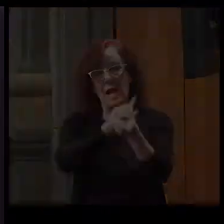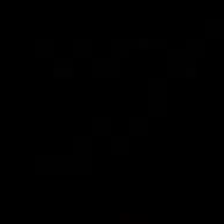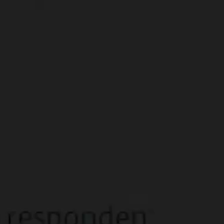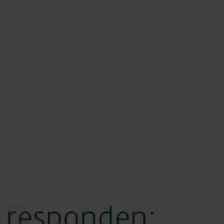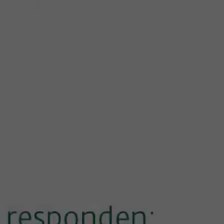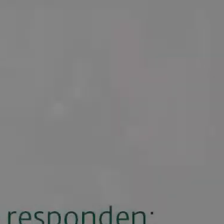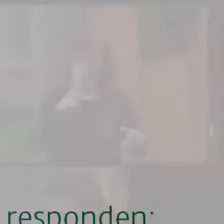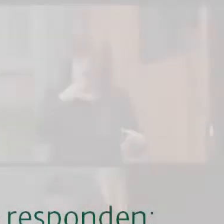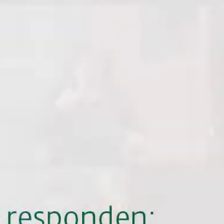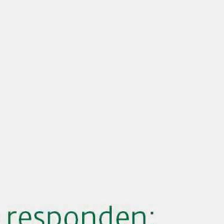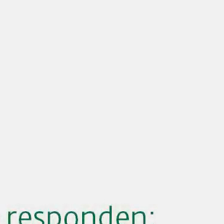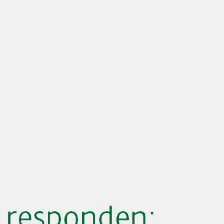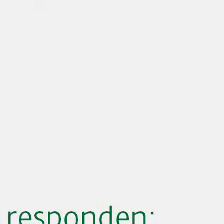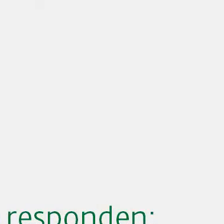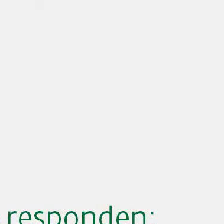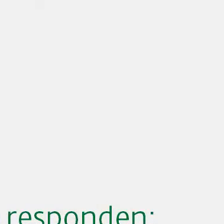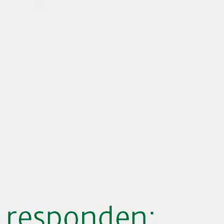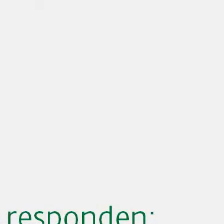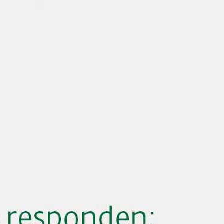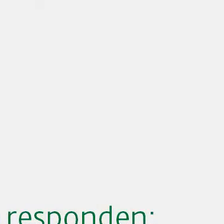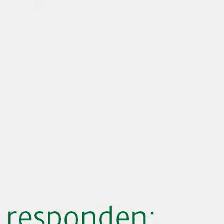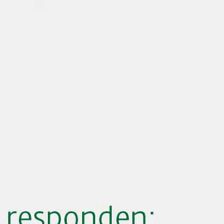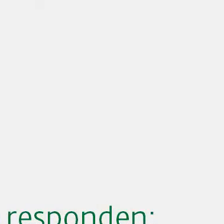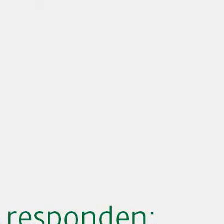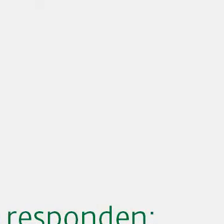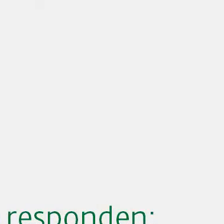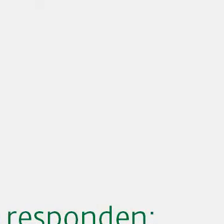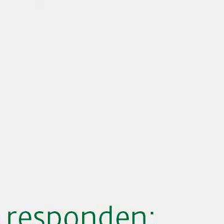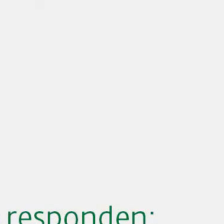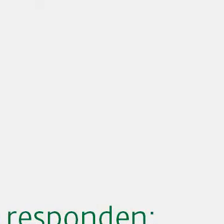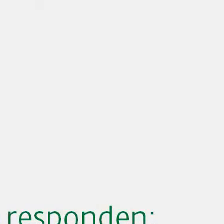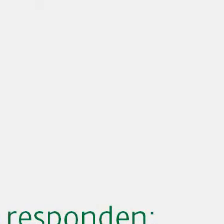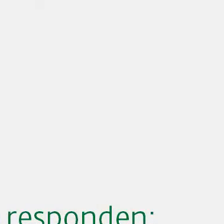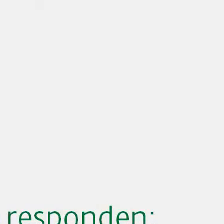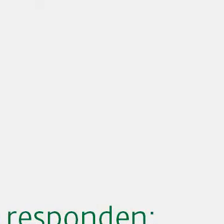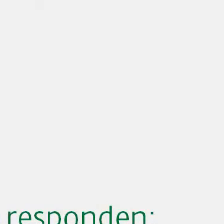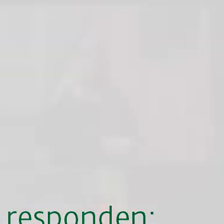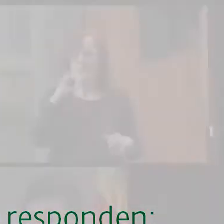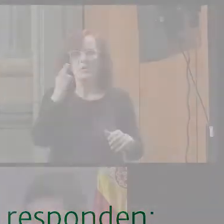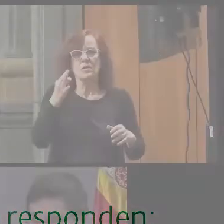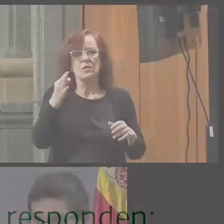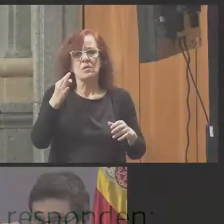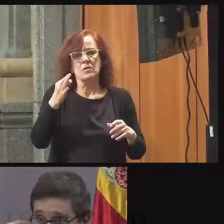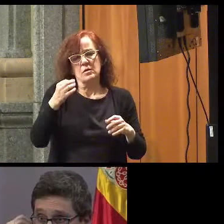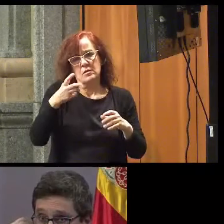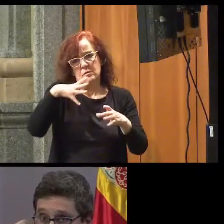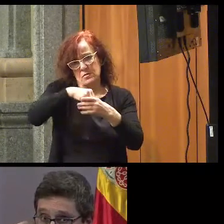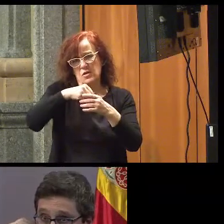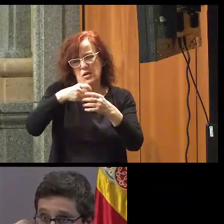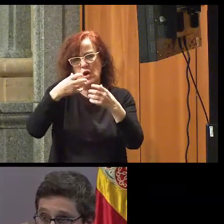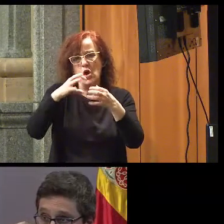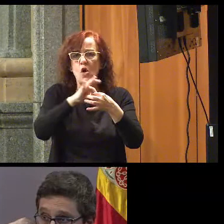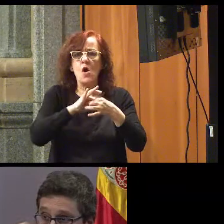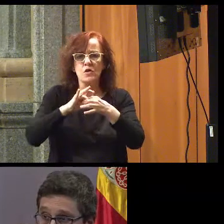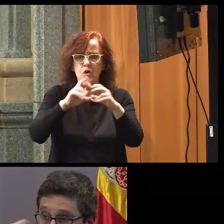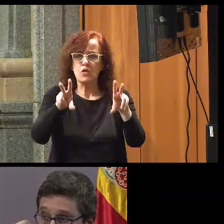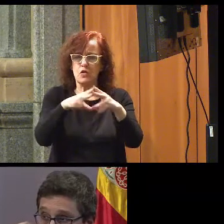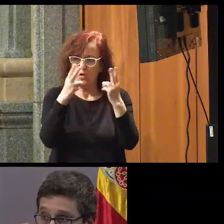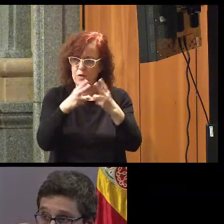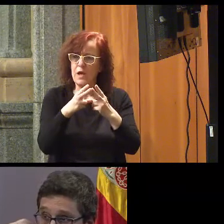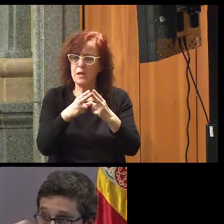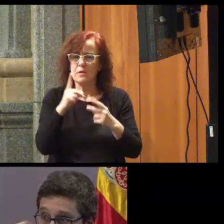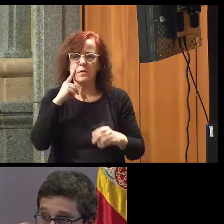haga. Y la inclusión tiene un factor, yo creo, de cohesión social, como ha dicho Javier antes, pero muy